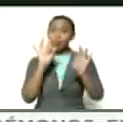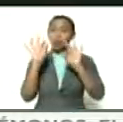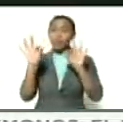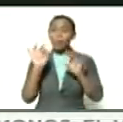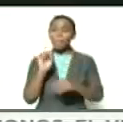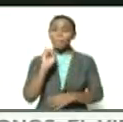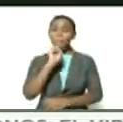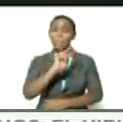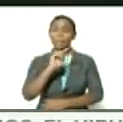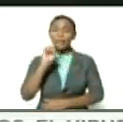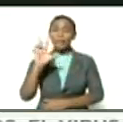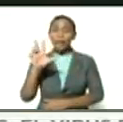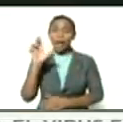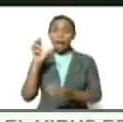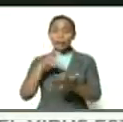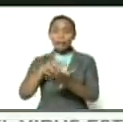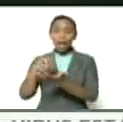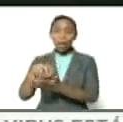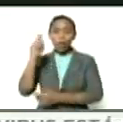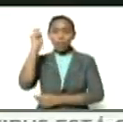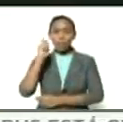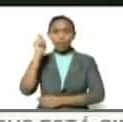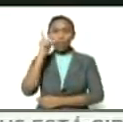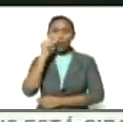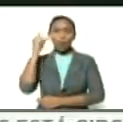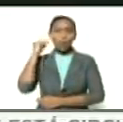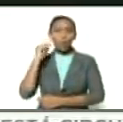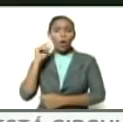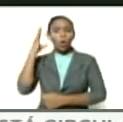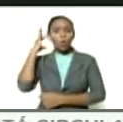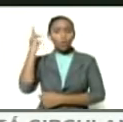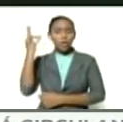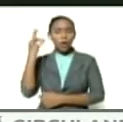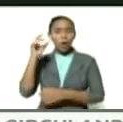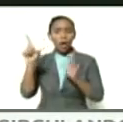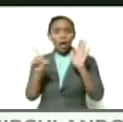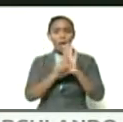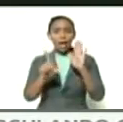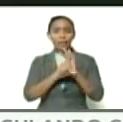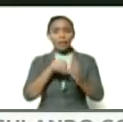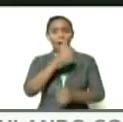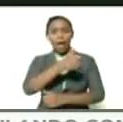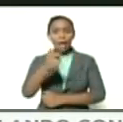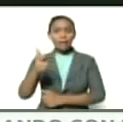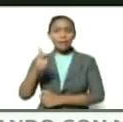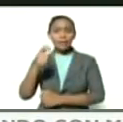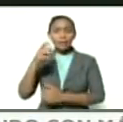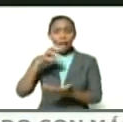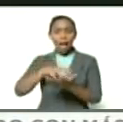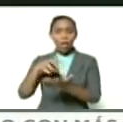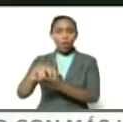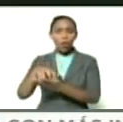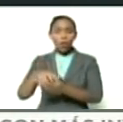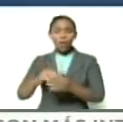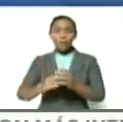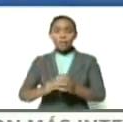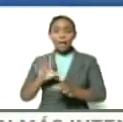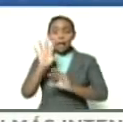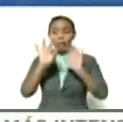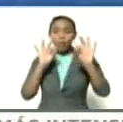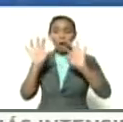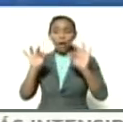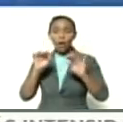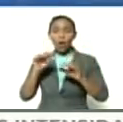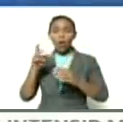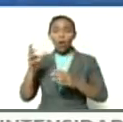23 estados los diputados y diputadas de los consejos legislativos de cada estado y se eligen los consejos